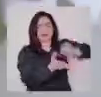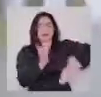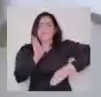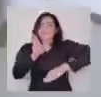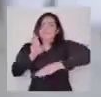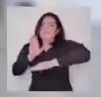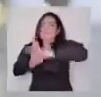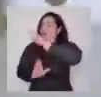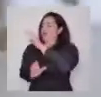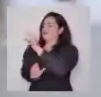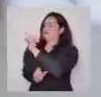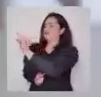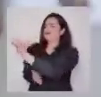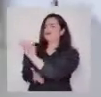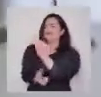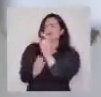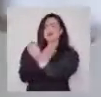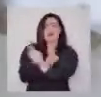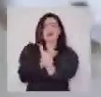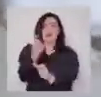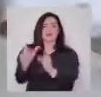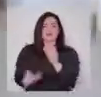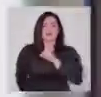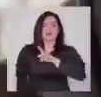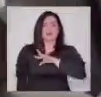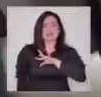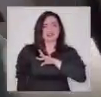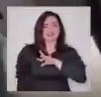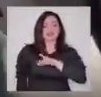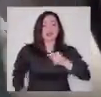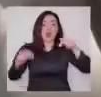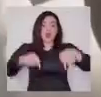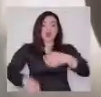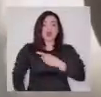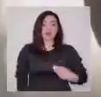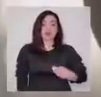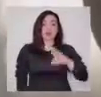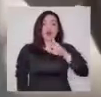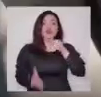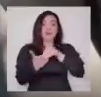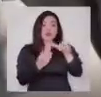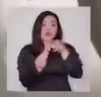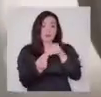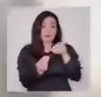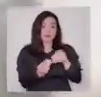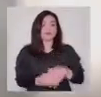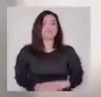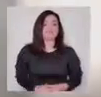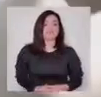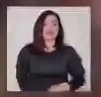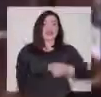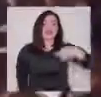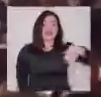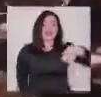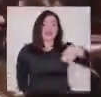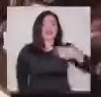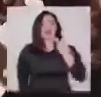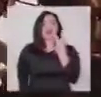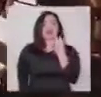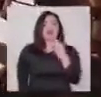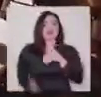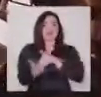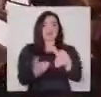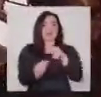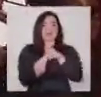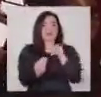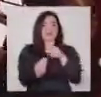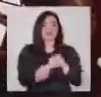Estado, más chico es el bolsillo de todos los chilenos. Hoy los diputados ganan 8 millones de pesos, los senadores